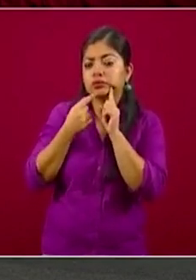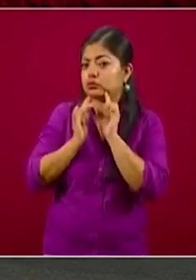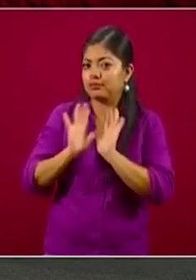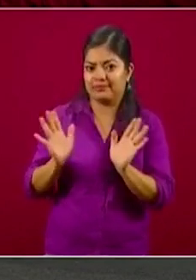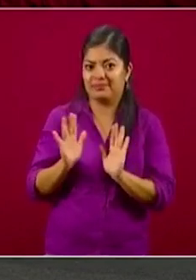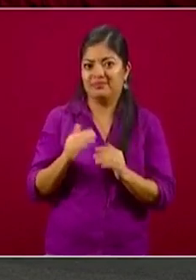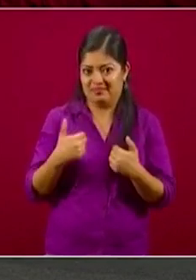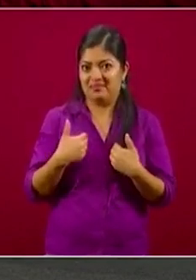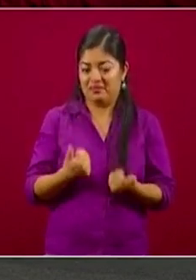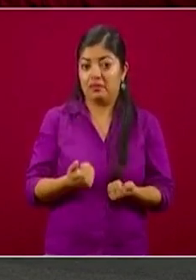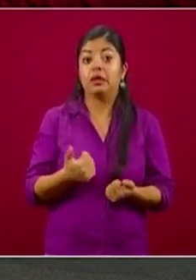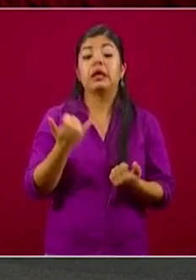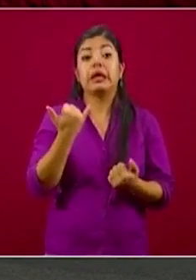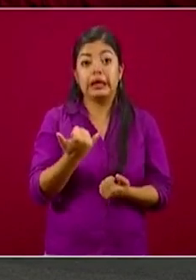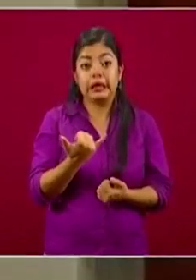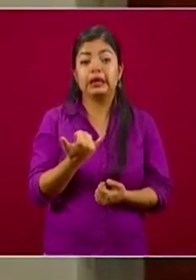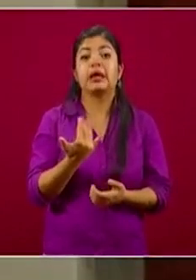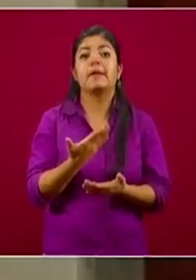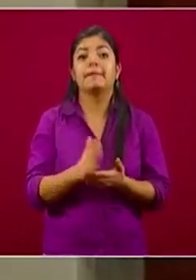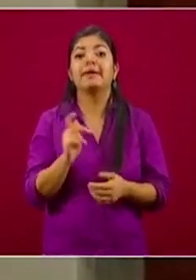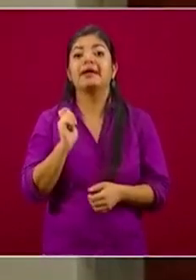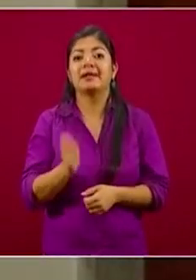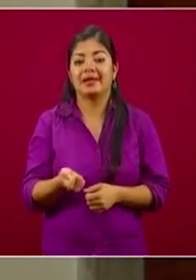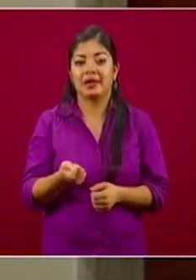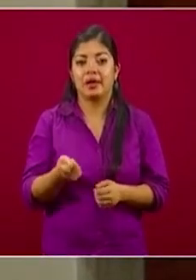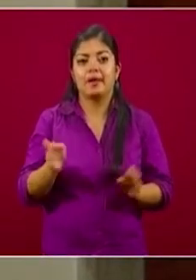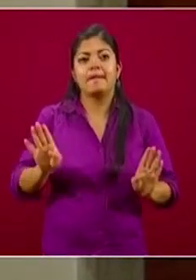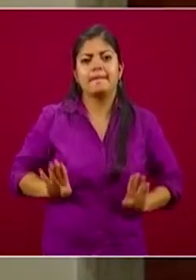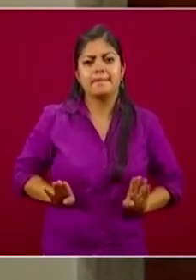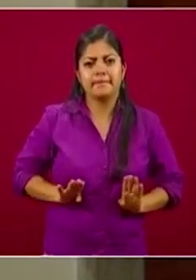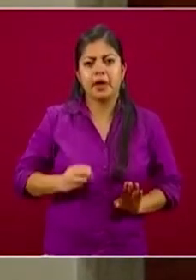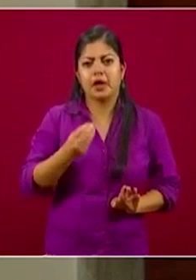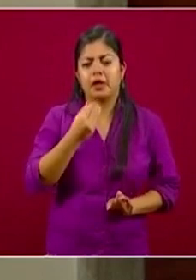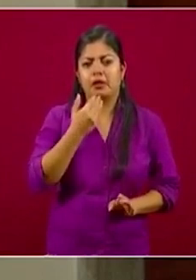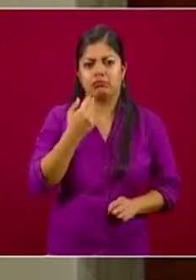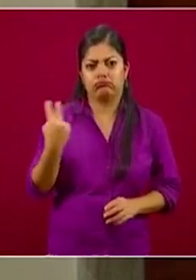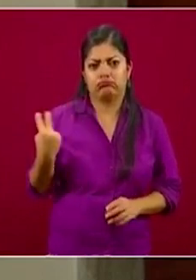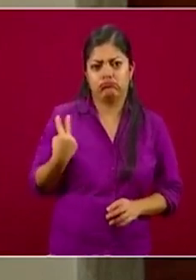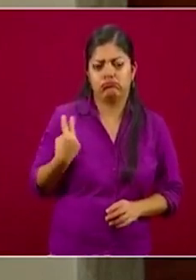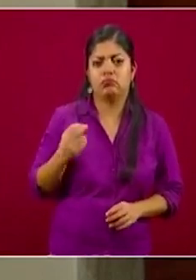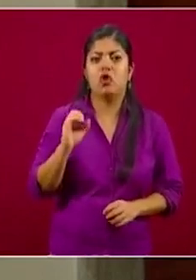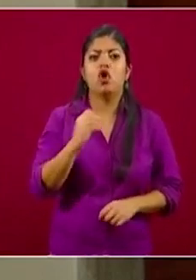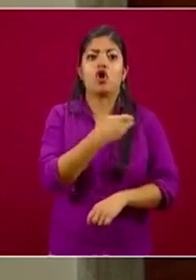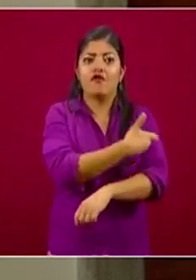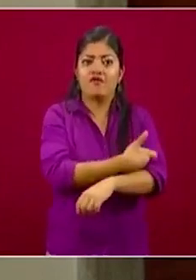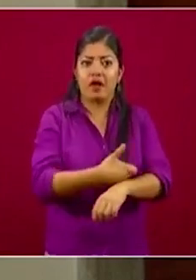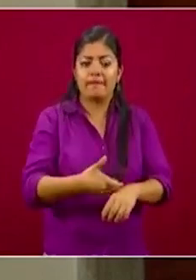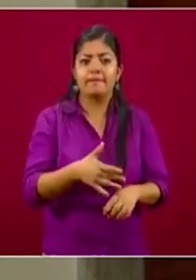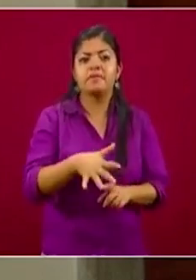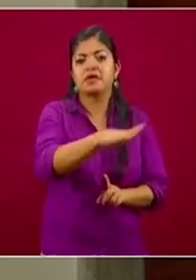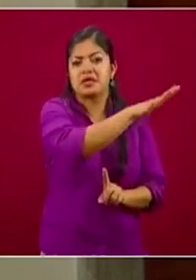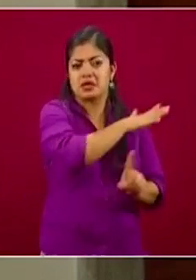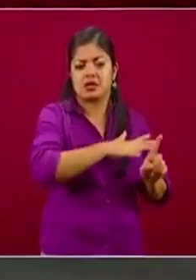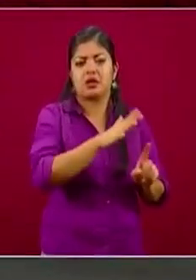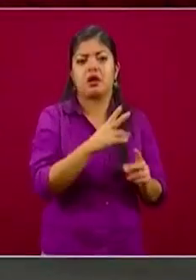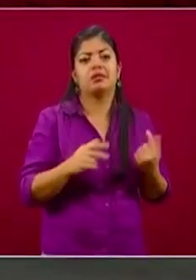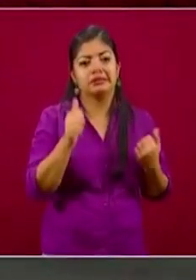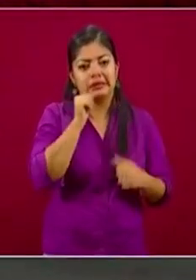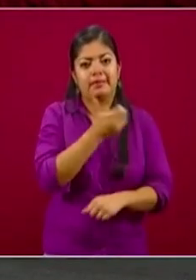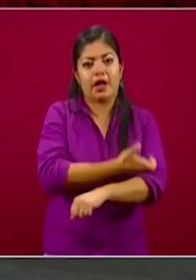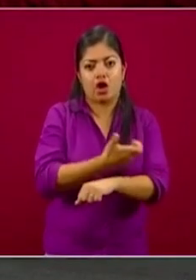confianza puedan acompañar la toma de decisiones, es decir, las parejas del mismo sexo o la familia social de estas personas.